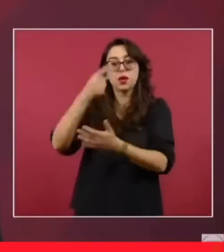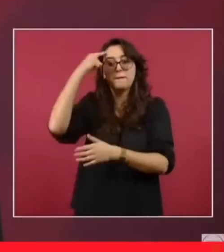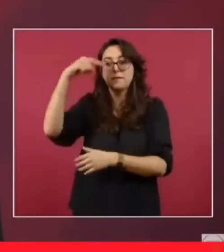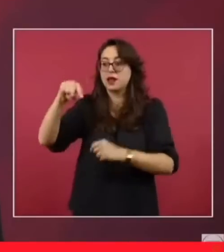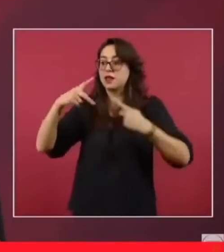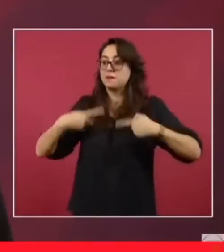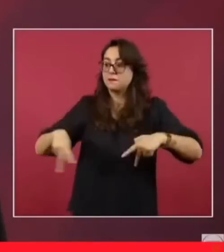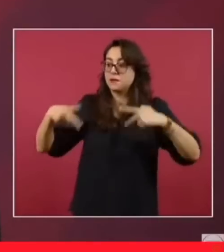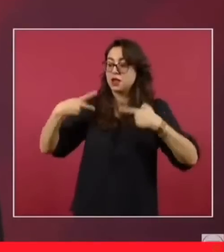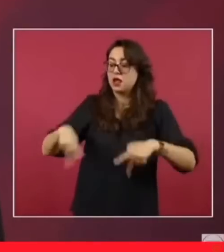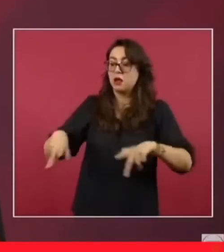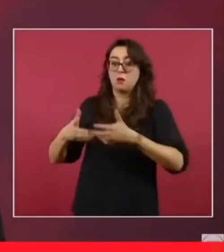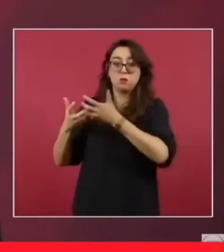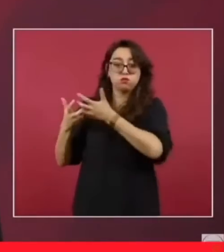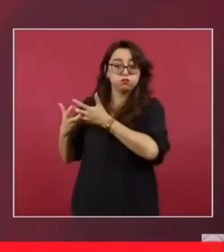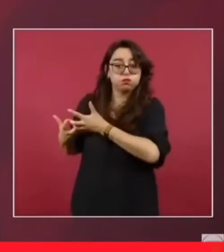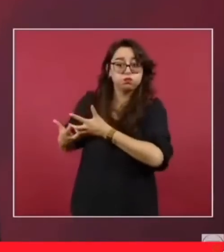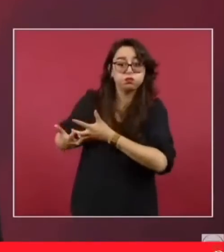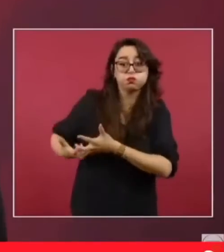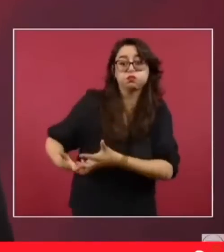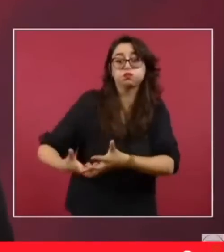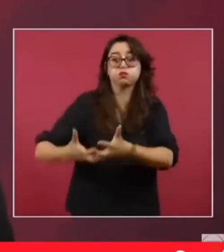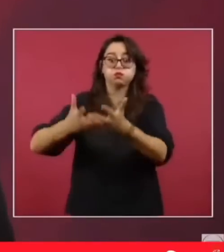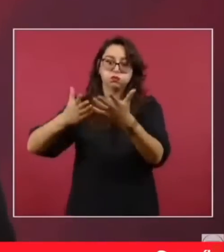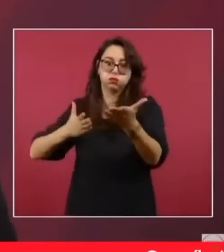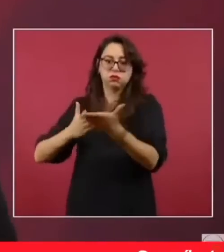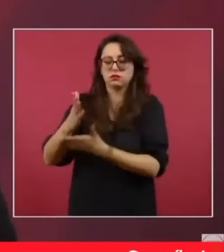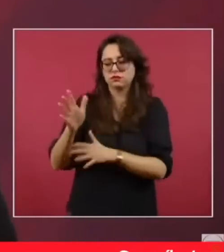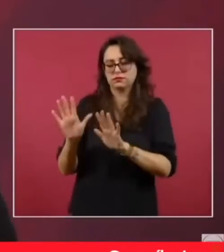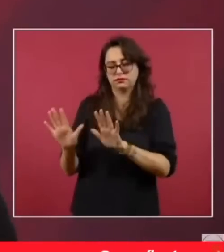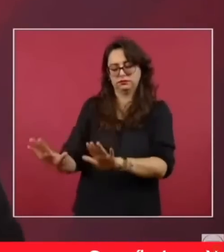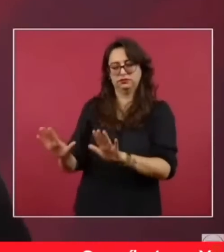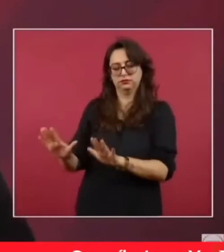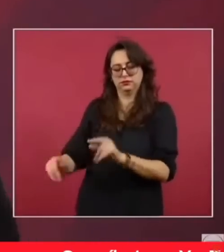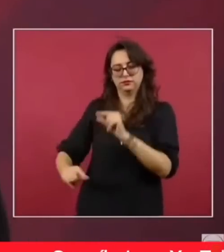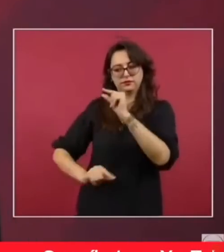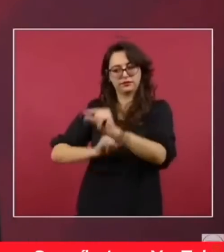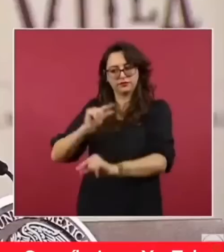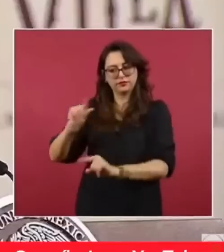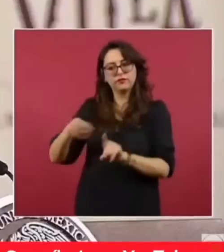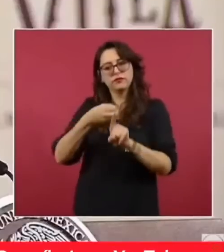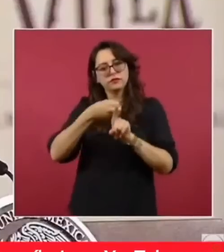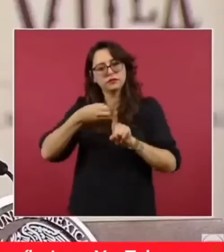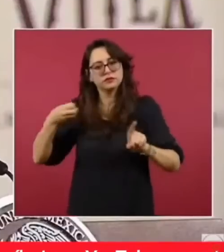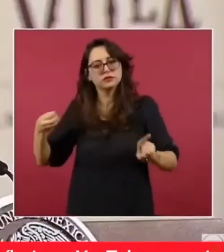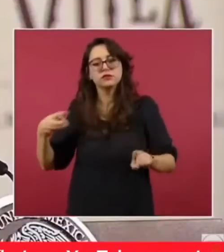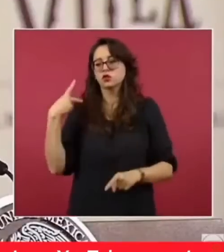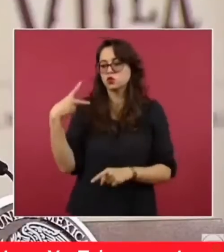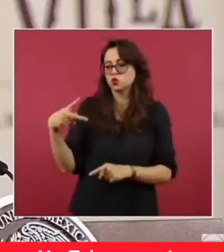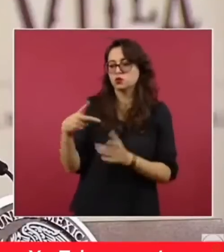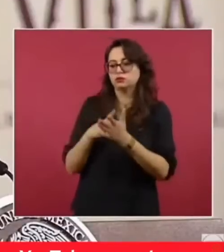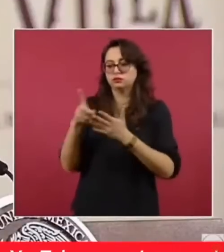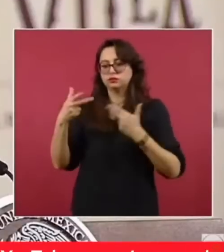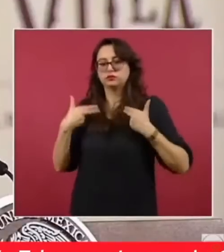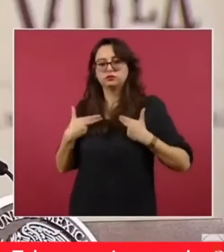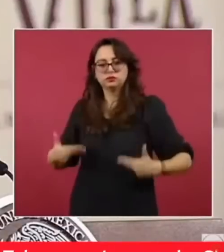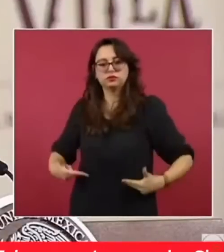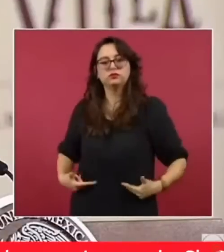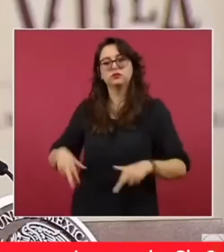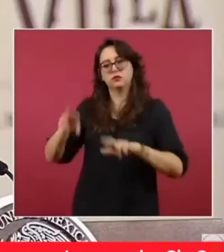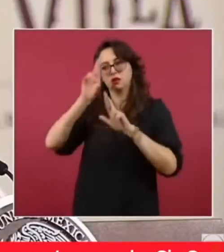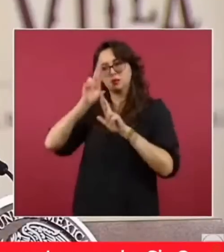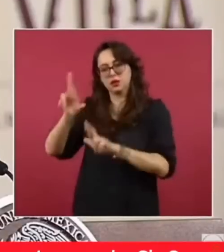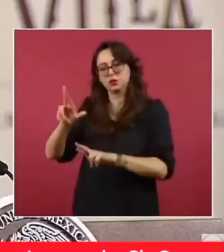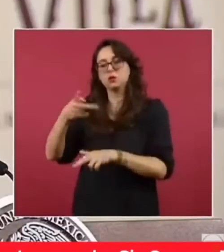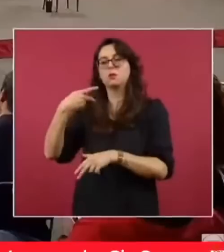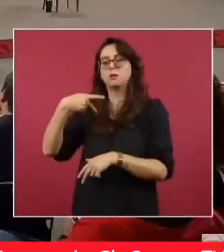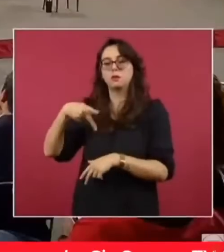además, que los migrantes corran riesgos y salvaguardan su integridad y sus derechos humanos. ¿No?